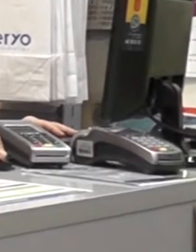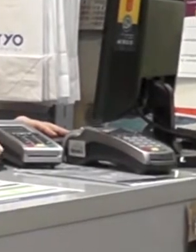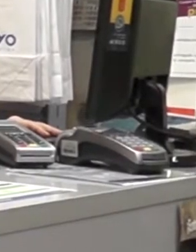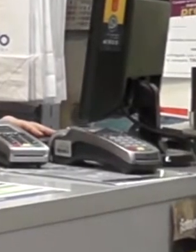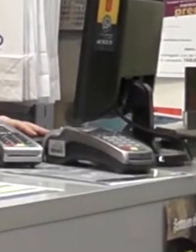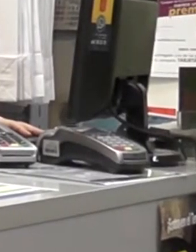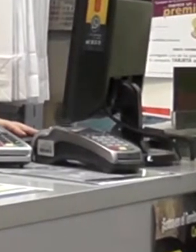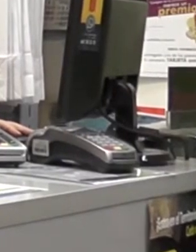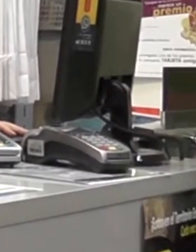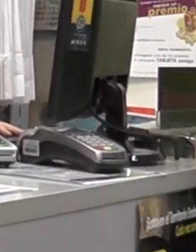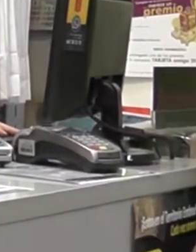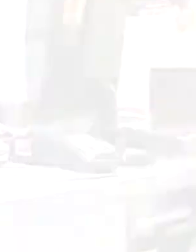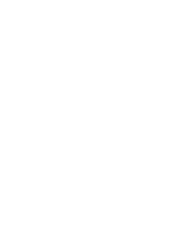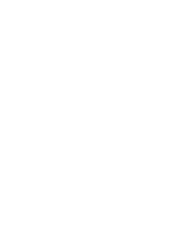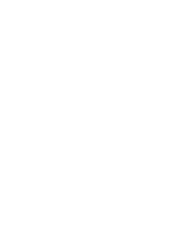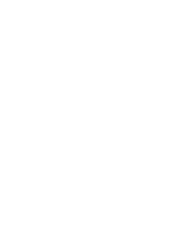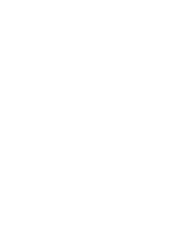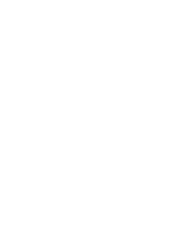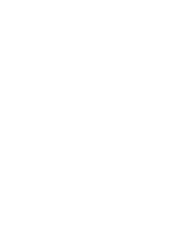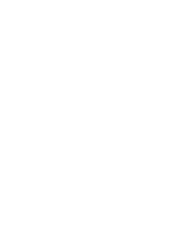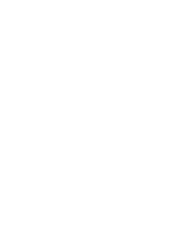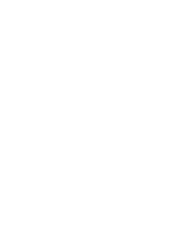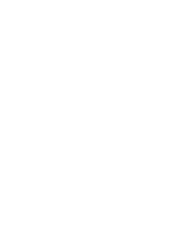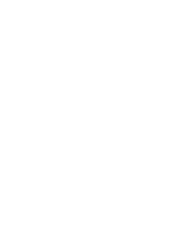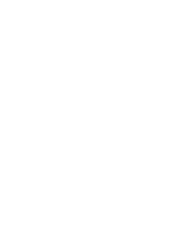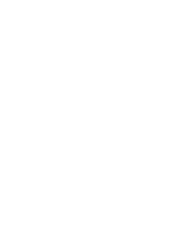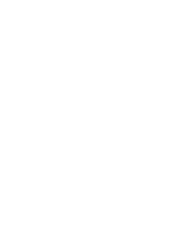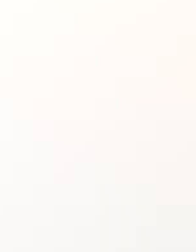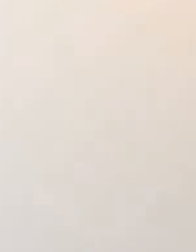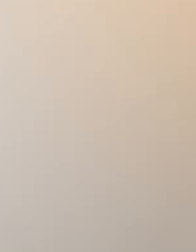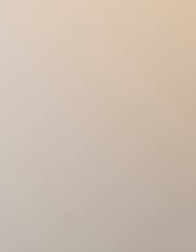número 8 de Teruel. Ven a visitarnos. Que no te lo cuenten.